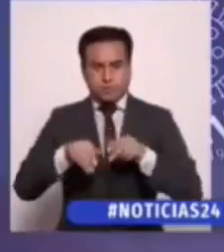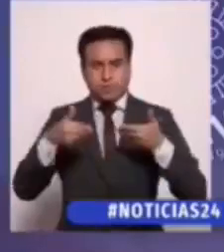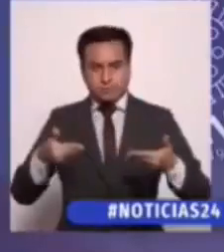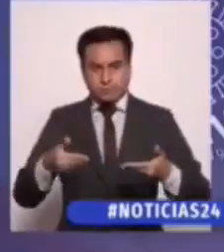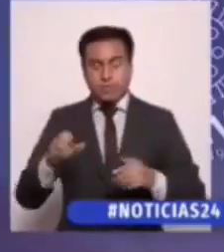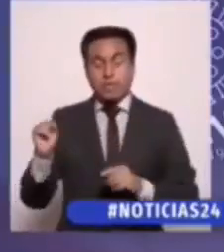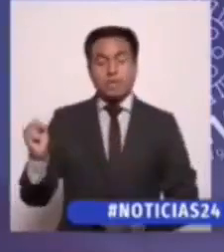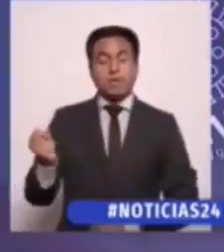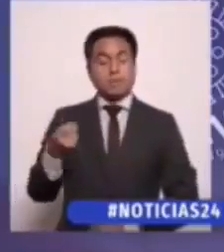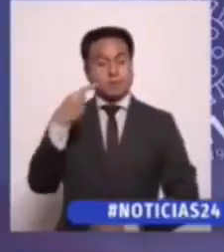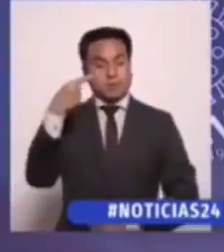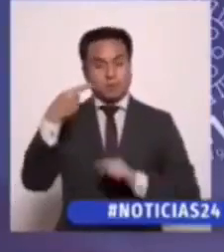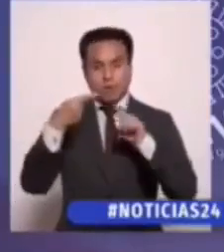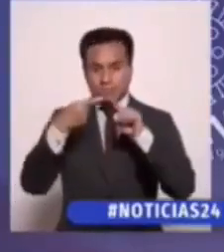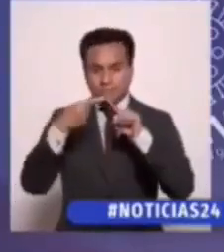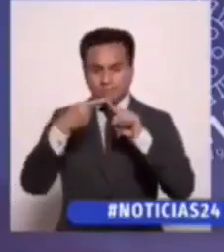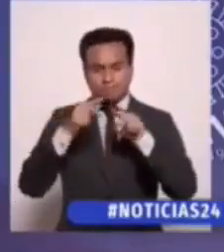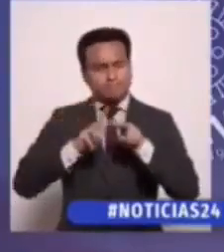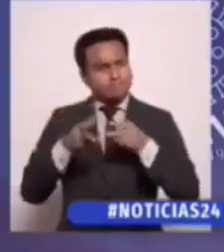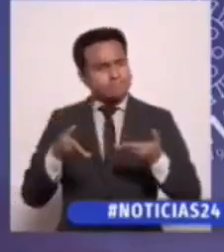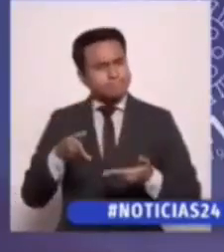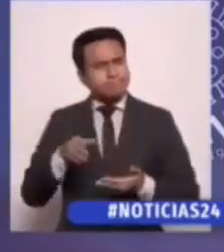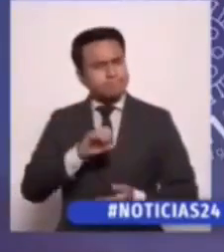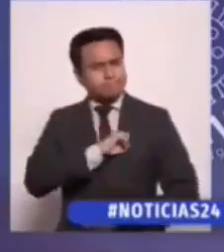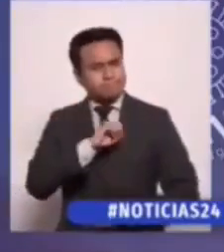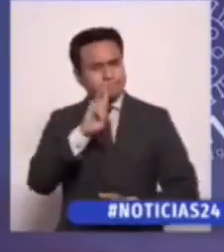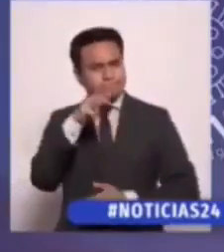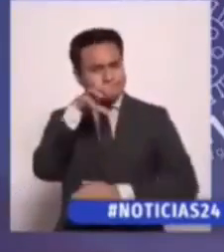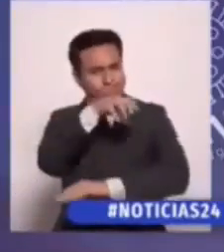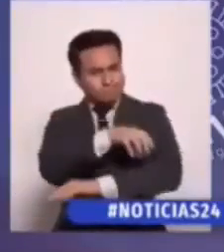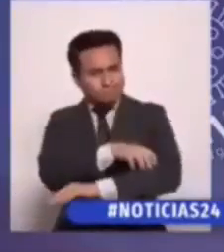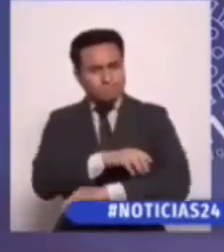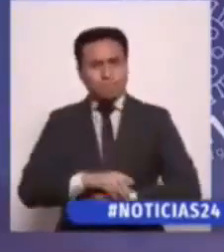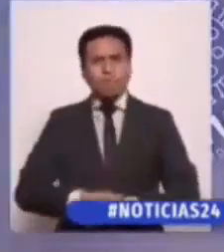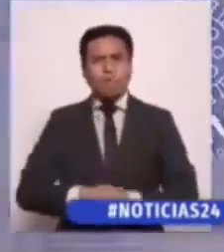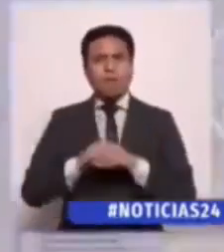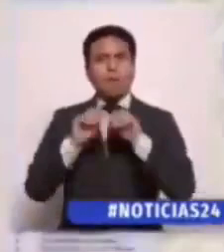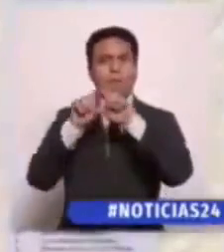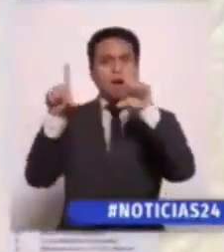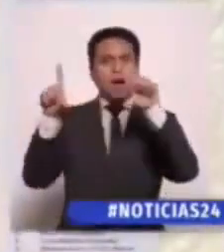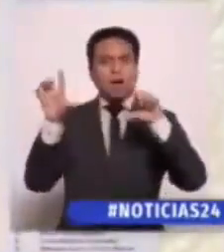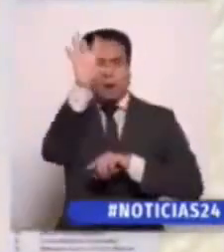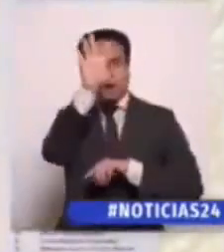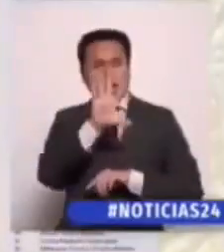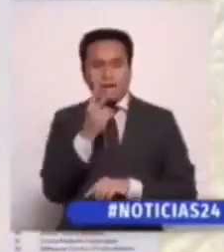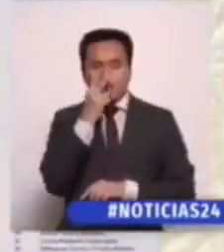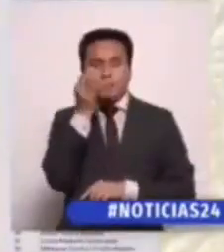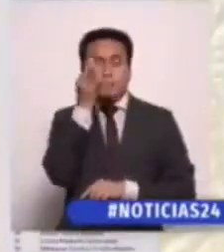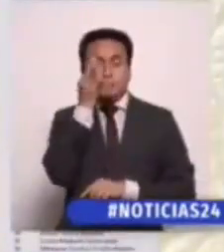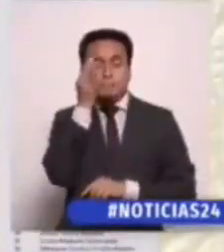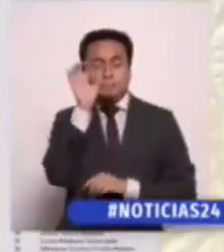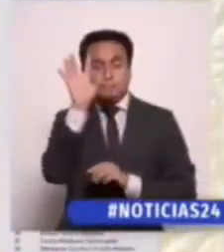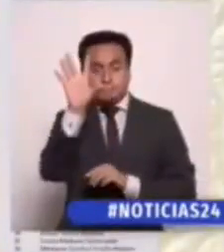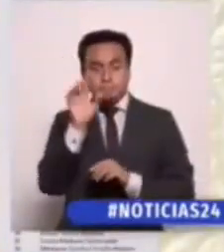En primer lugar, y aparecerá un mapa en vuestras pantallas,